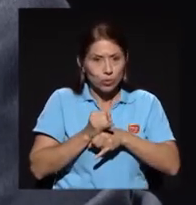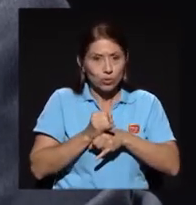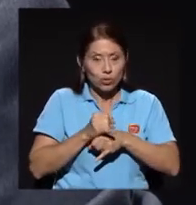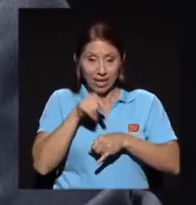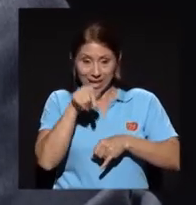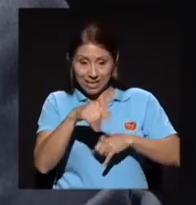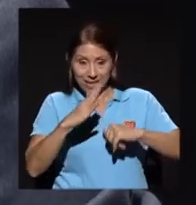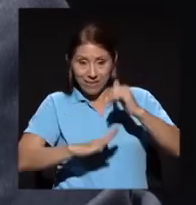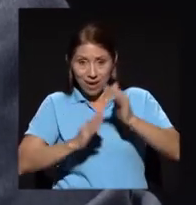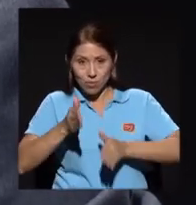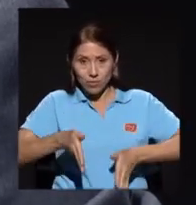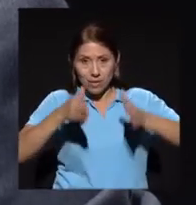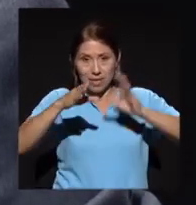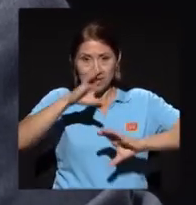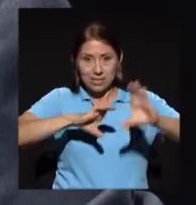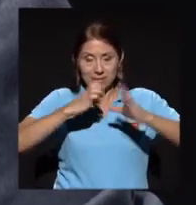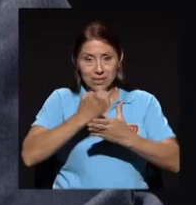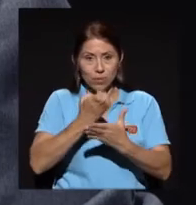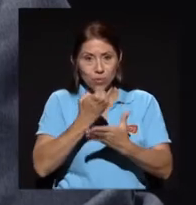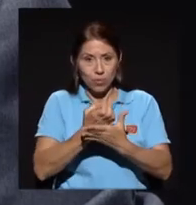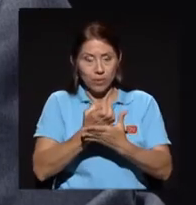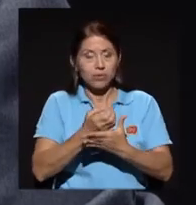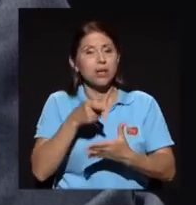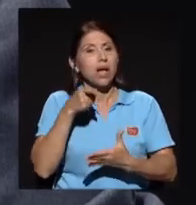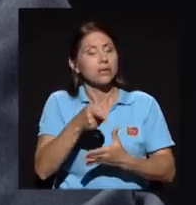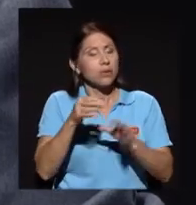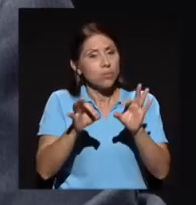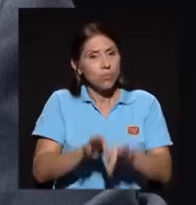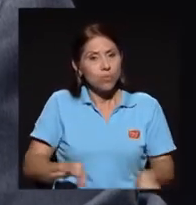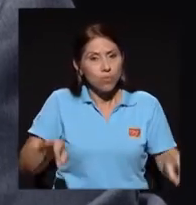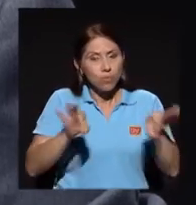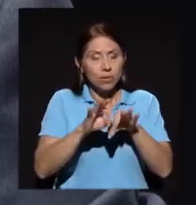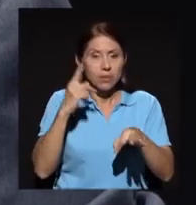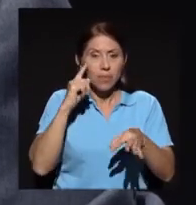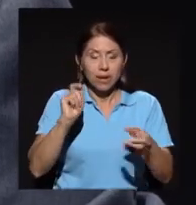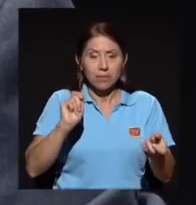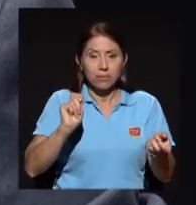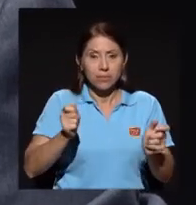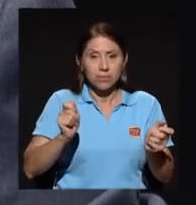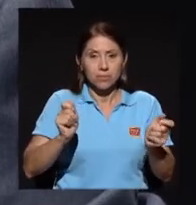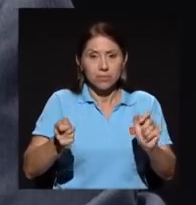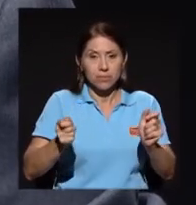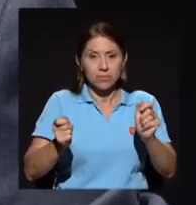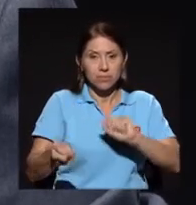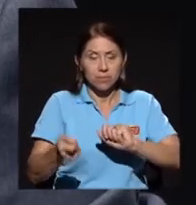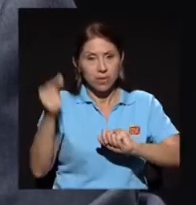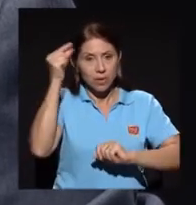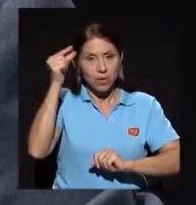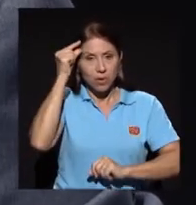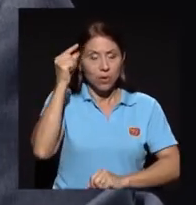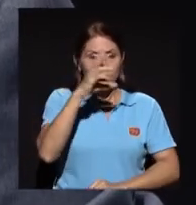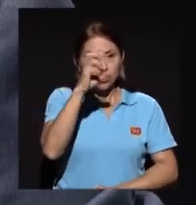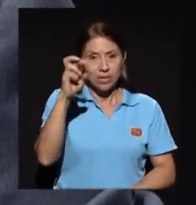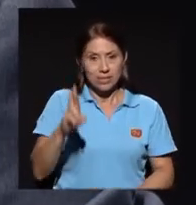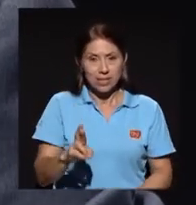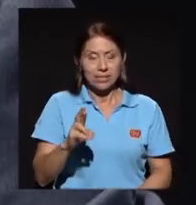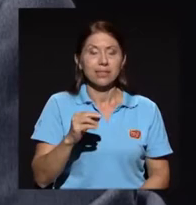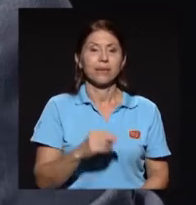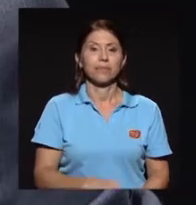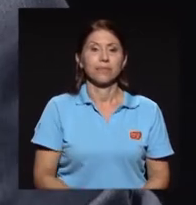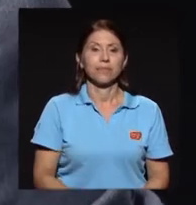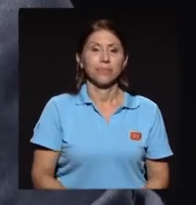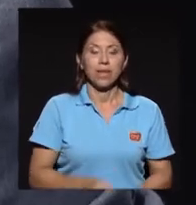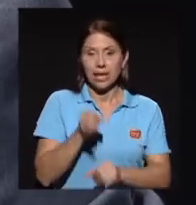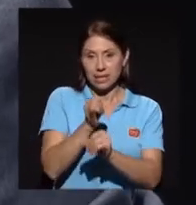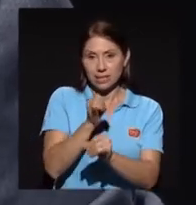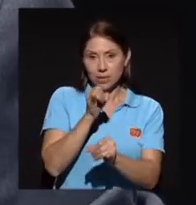han sido referentes para una serie de transformaciones que ha tenido el Estado con esta licencia. El